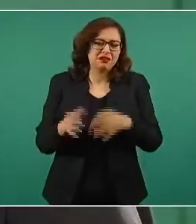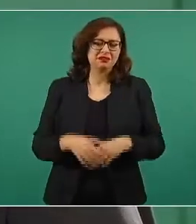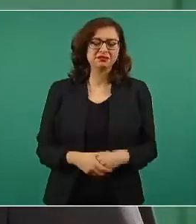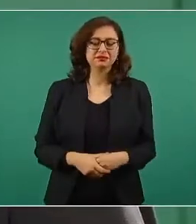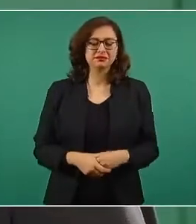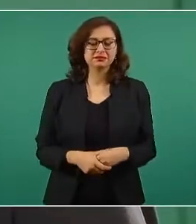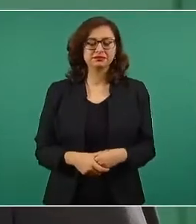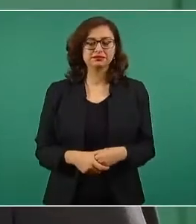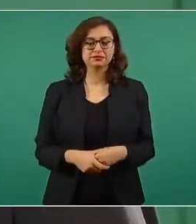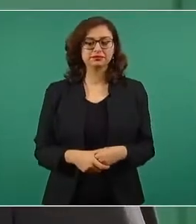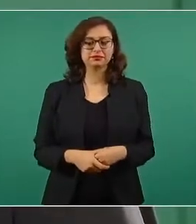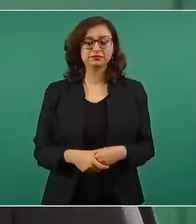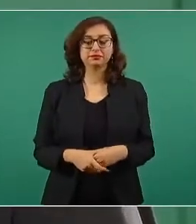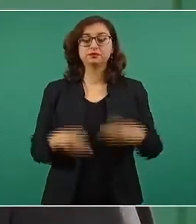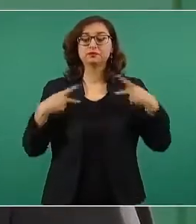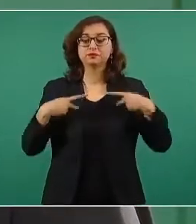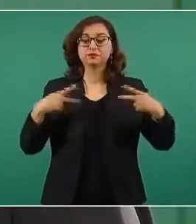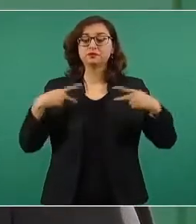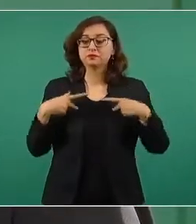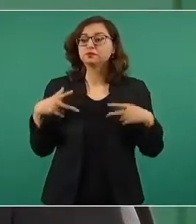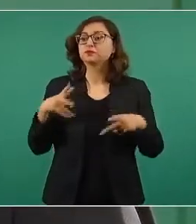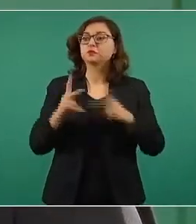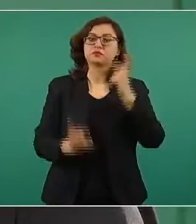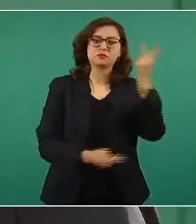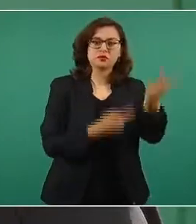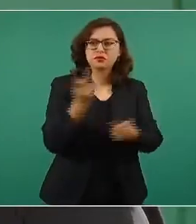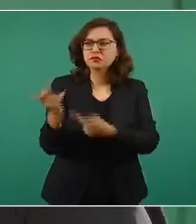Sin consultar a la gente,